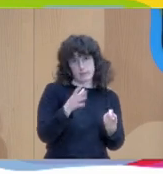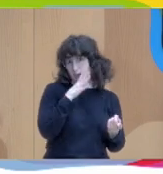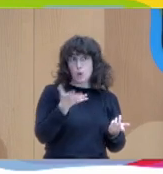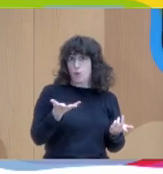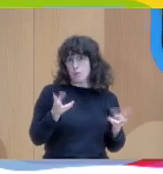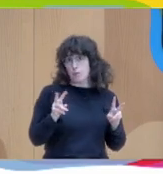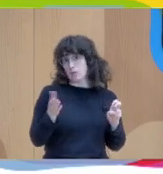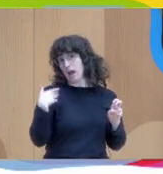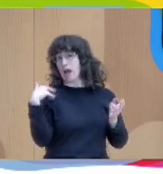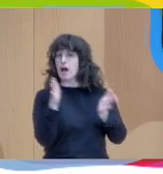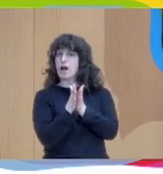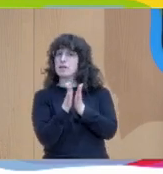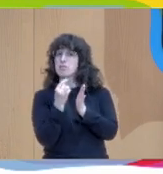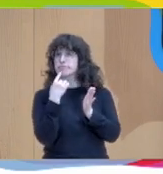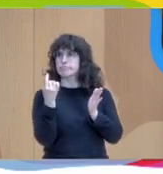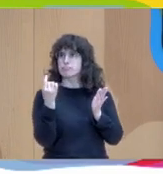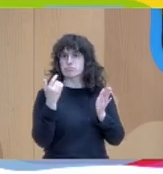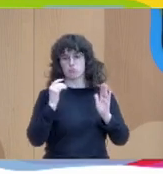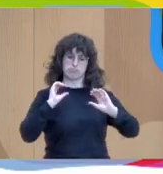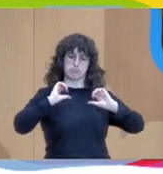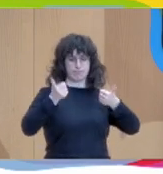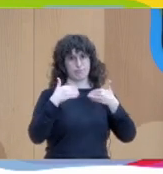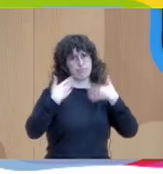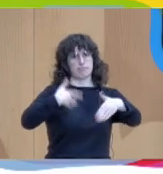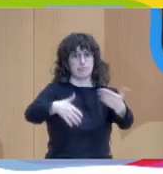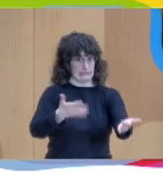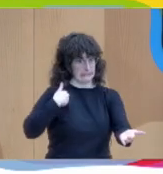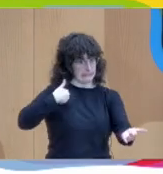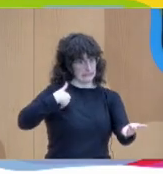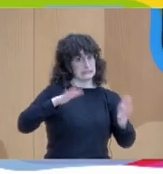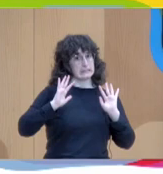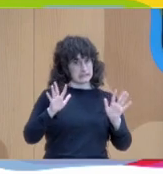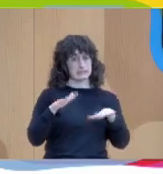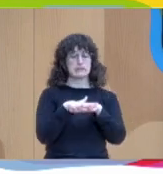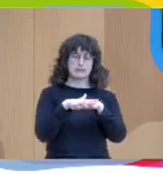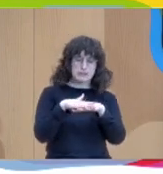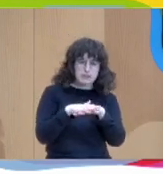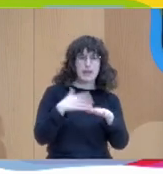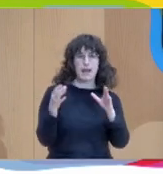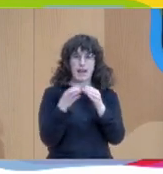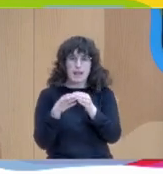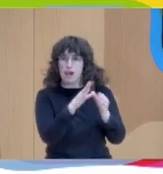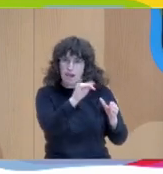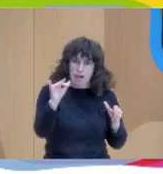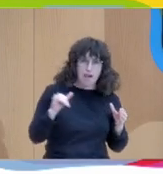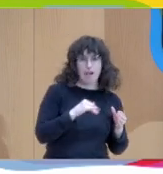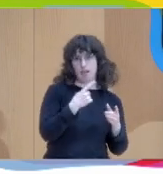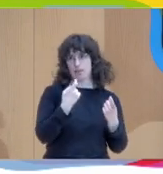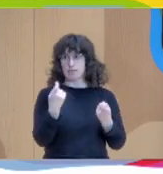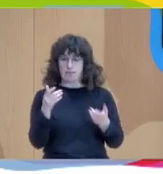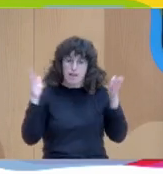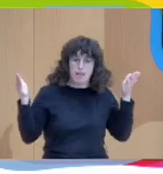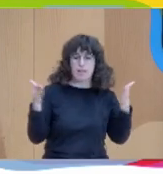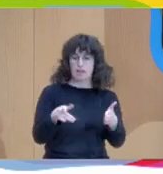está en marcha creo que hay que poner el foco en las redes creo que los grupos y las redes que se han creado ya entre todas las personas que hemos hecho la formación